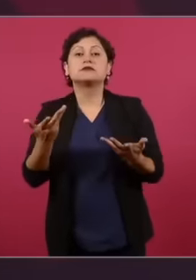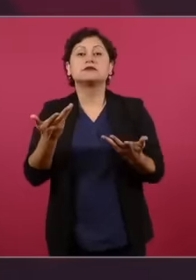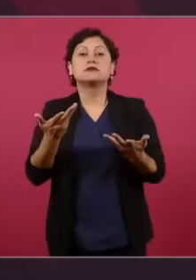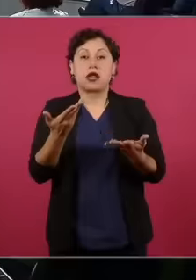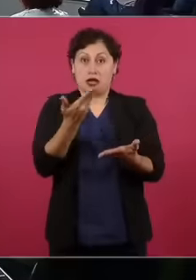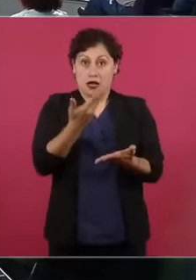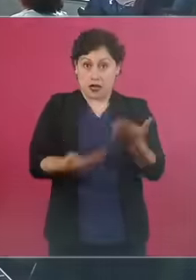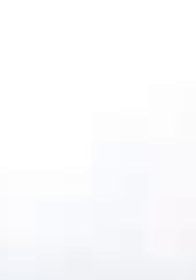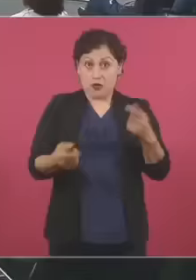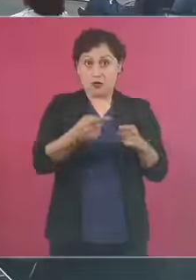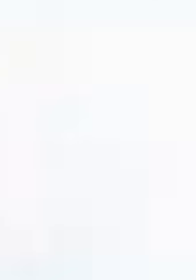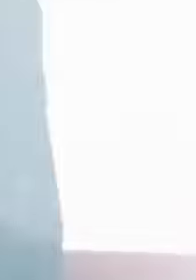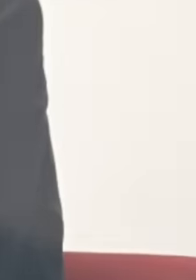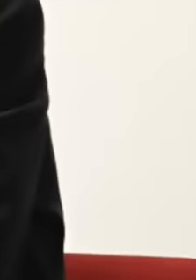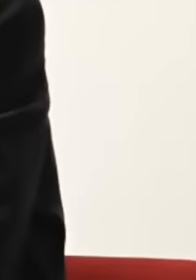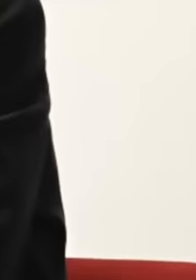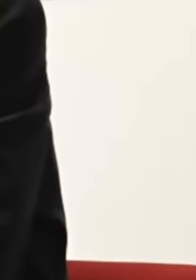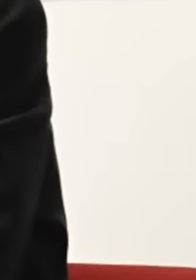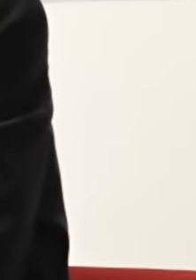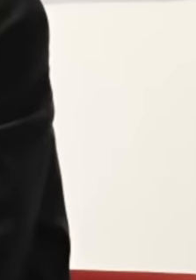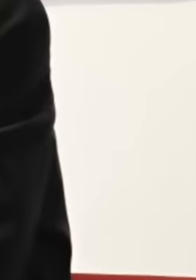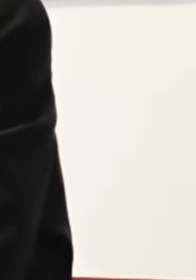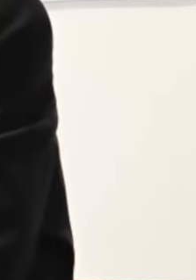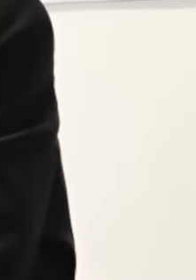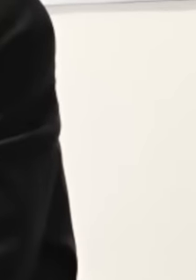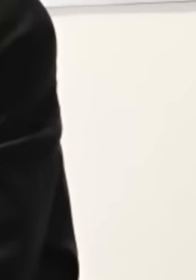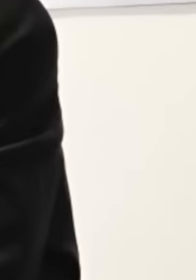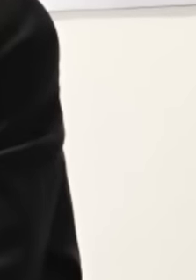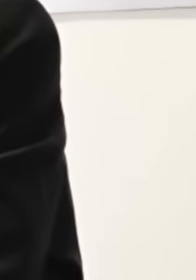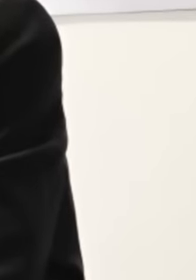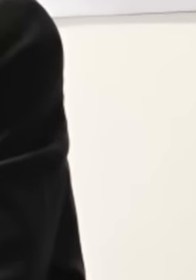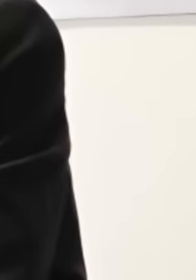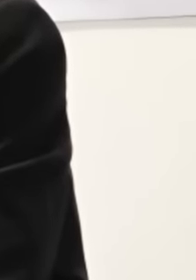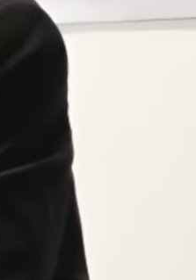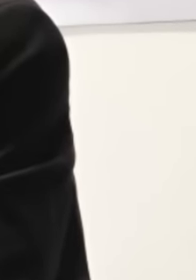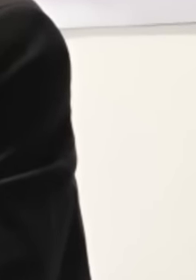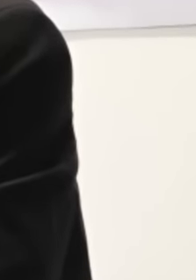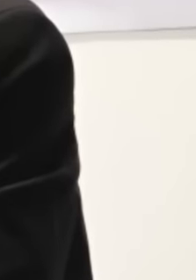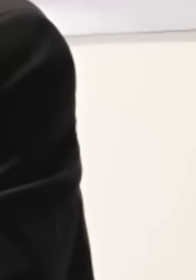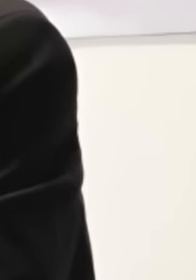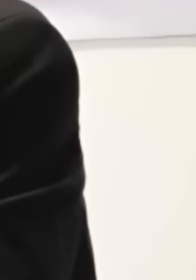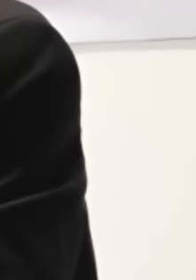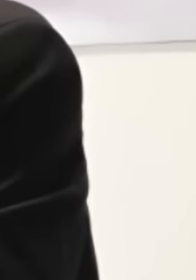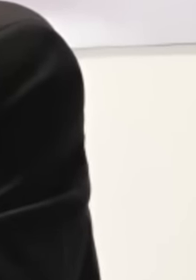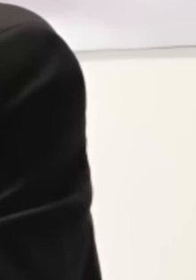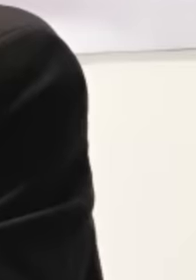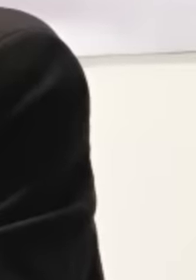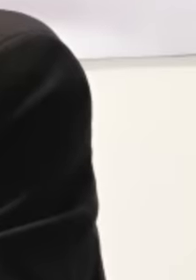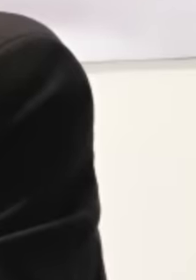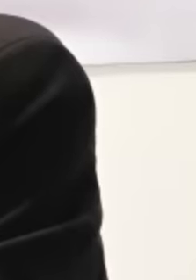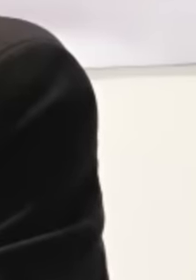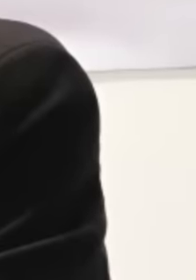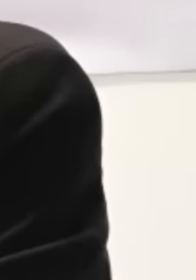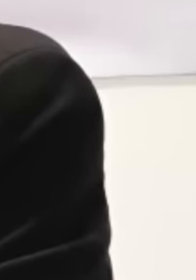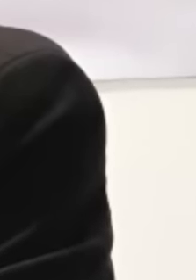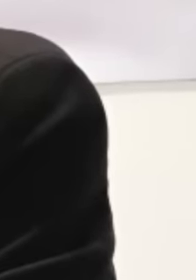la Suprema Corte, es ministro